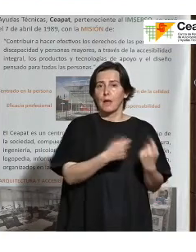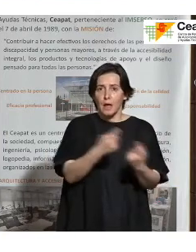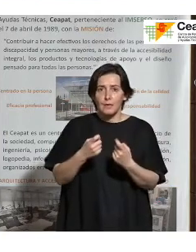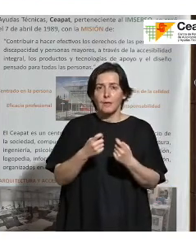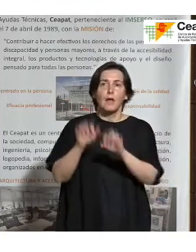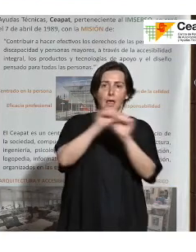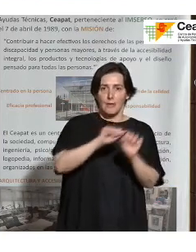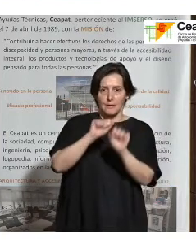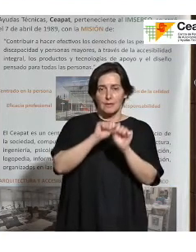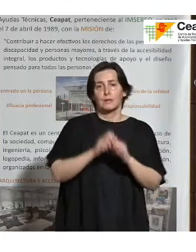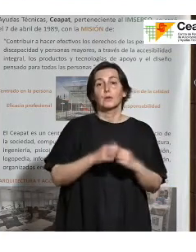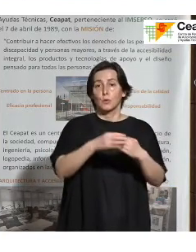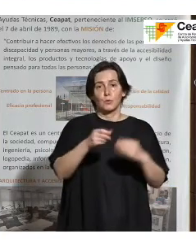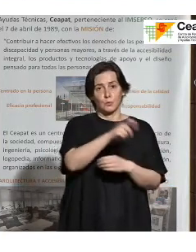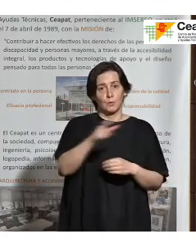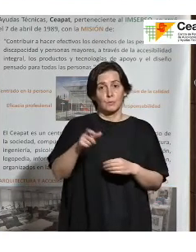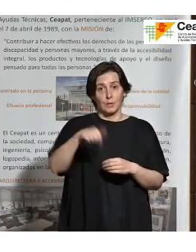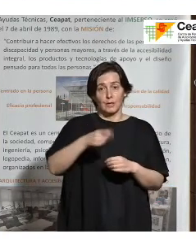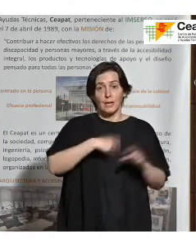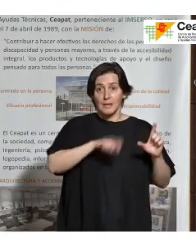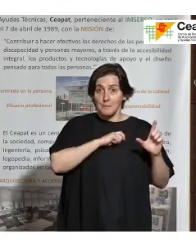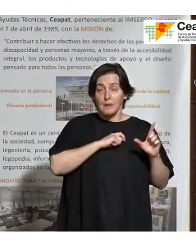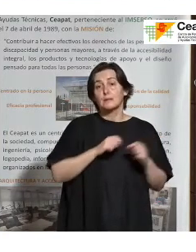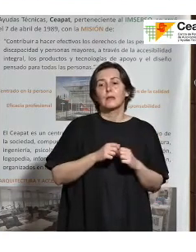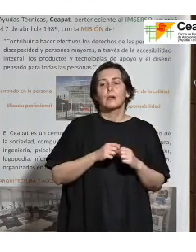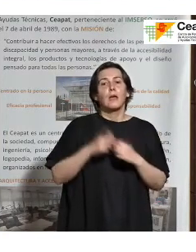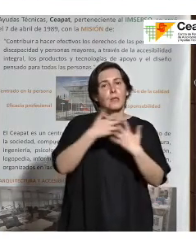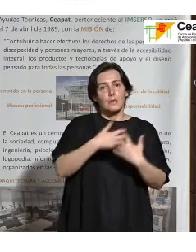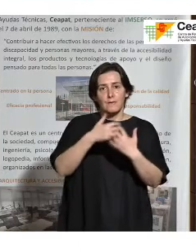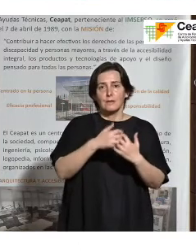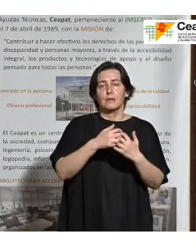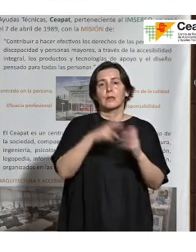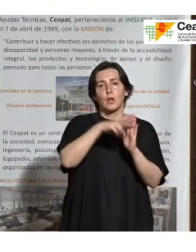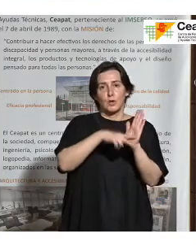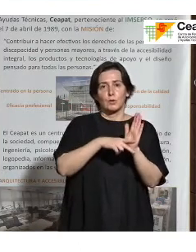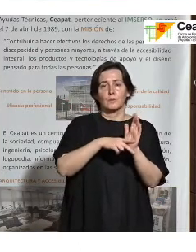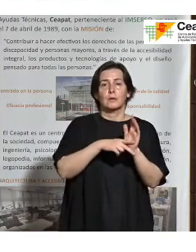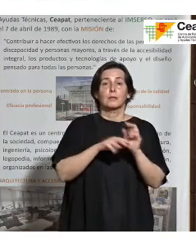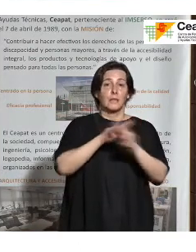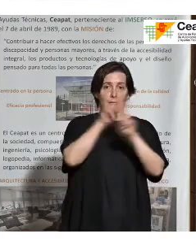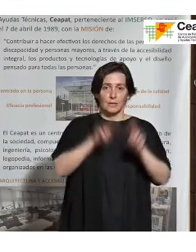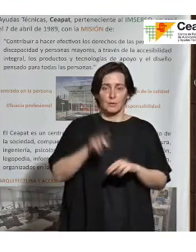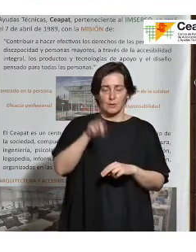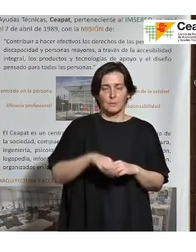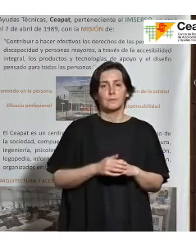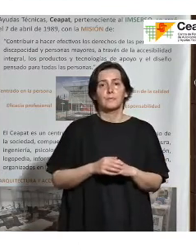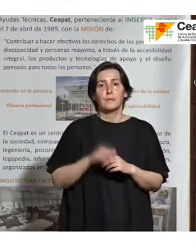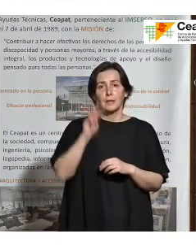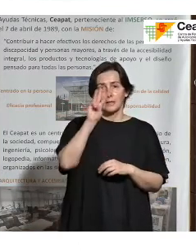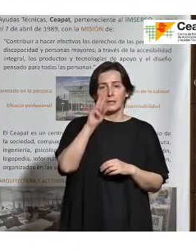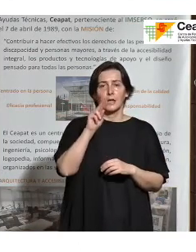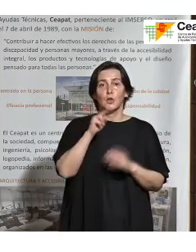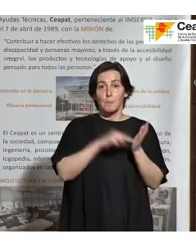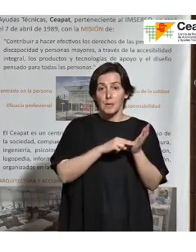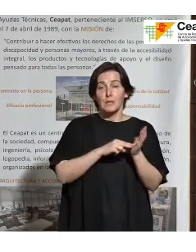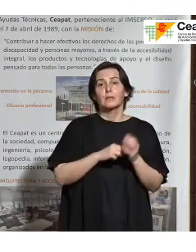los usuarios españoles necesitan que sea plasmado en las normas internacionales. Tenemos más de 32.000 normas